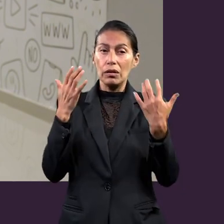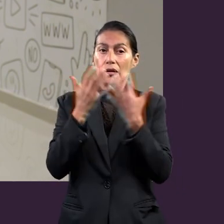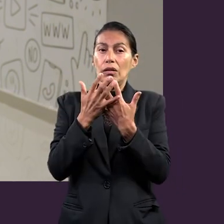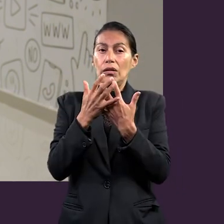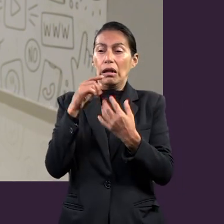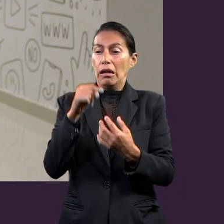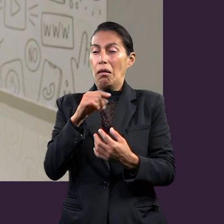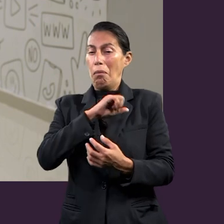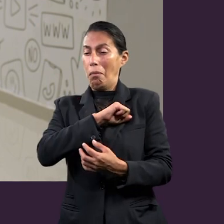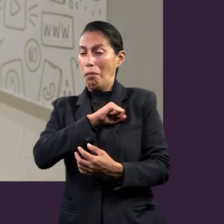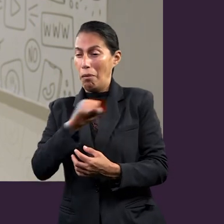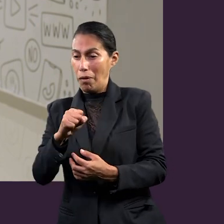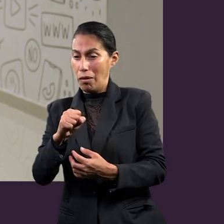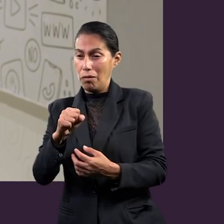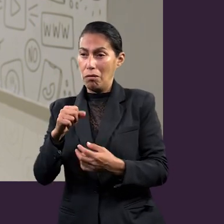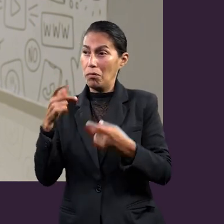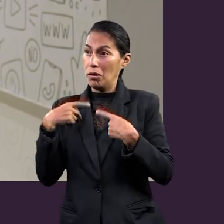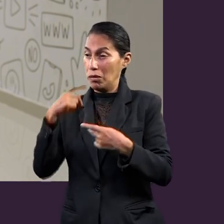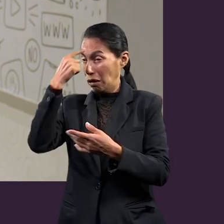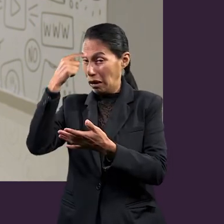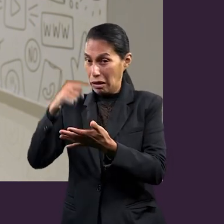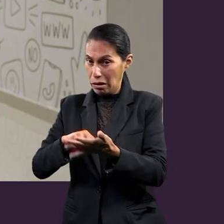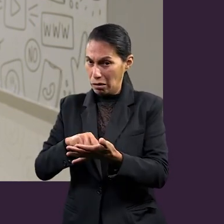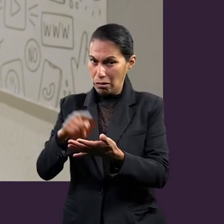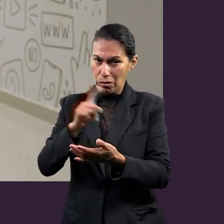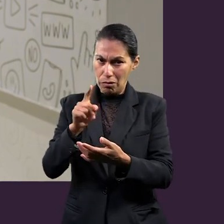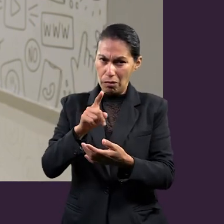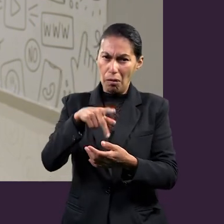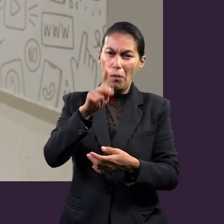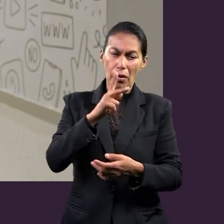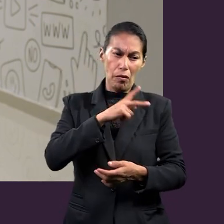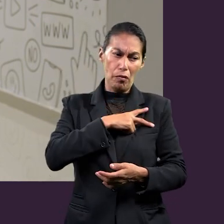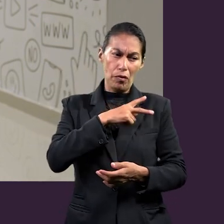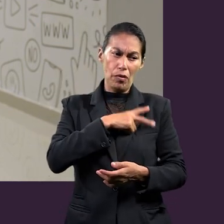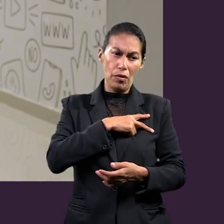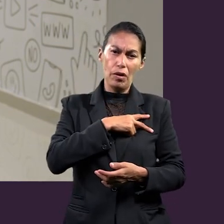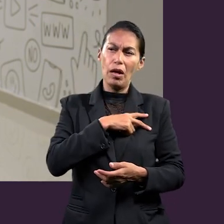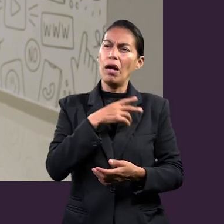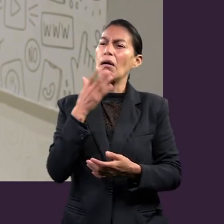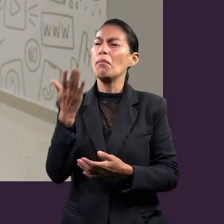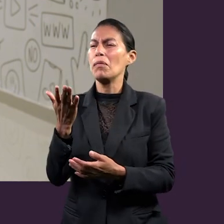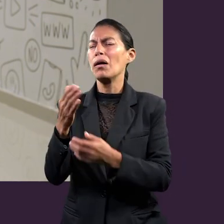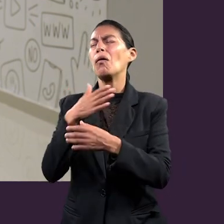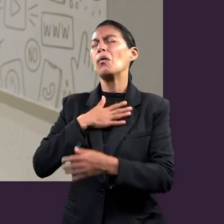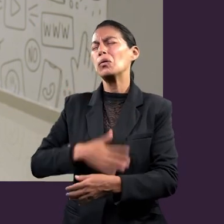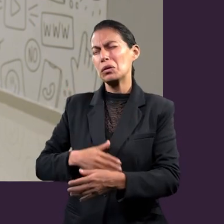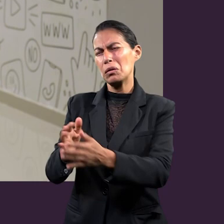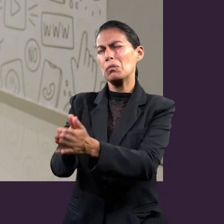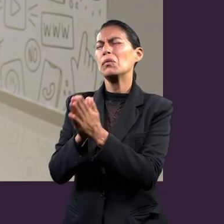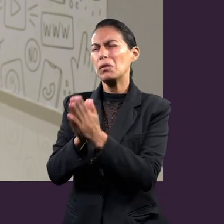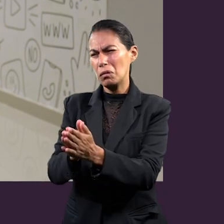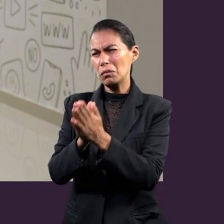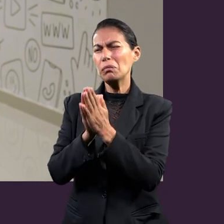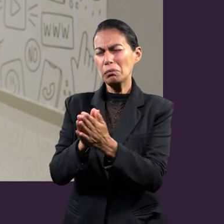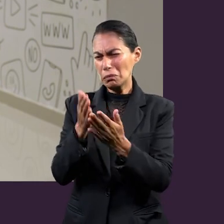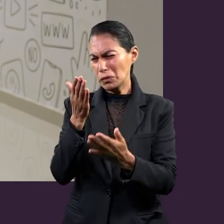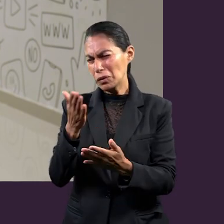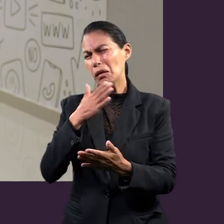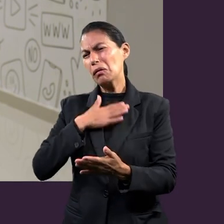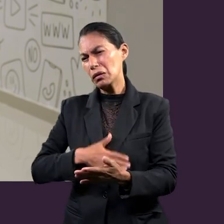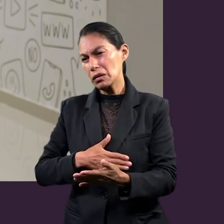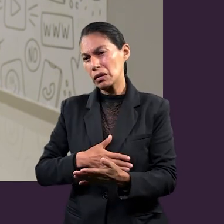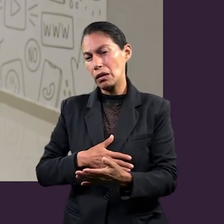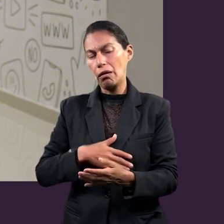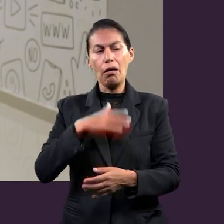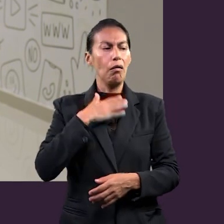Dios ni a los hombres, y es malo. Pero una viuda lo importuna y está pidiendo justicia, y pidiendo